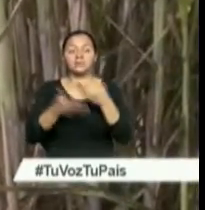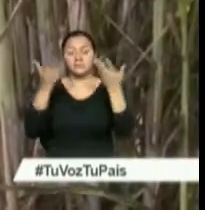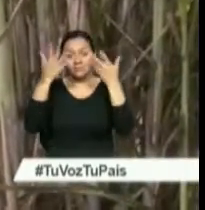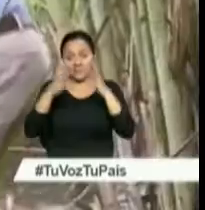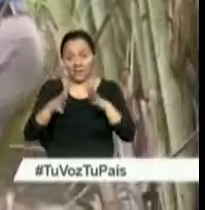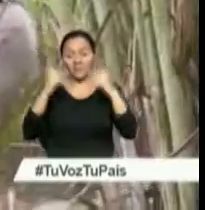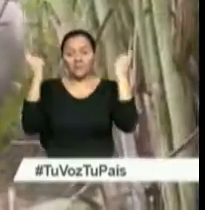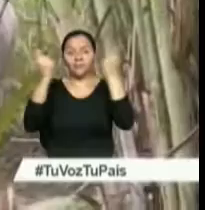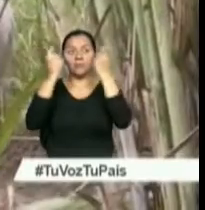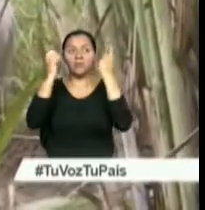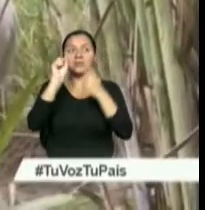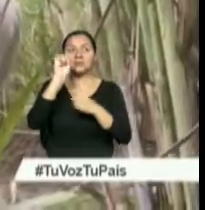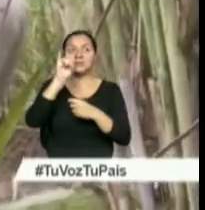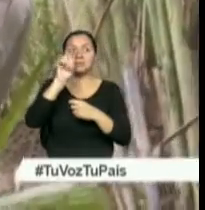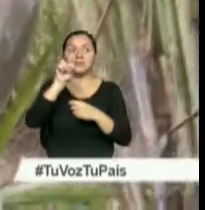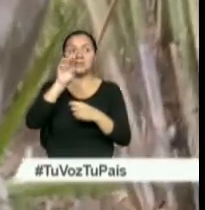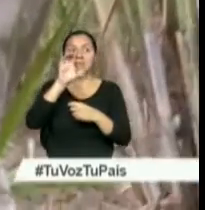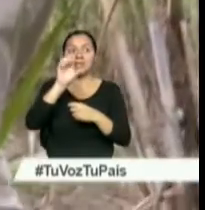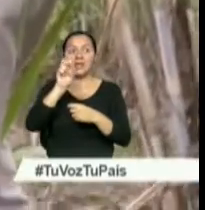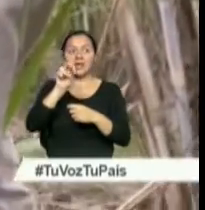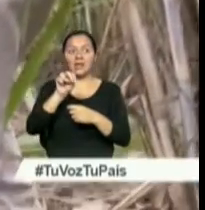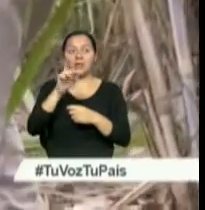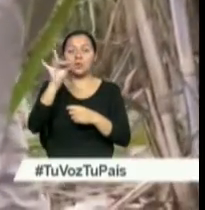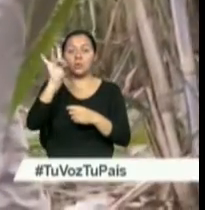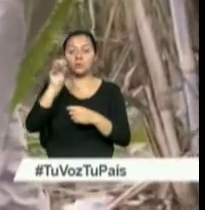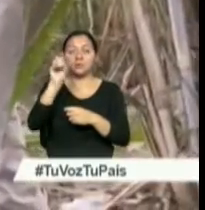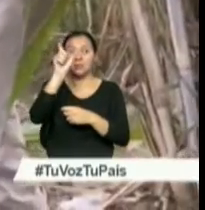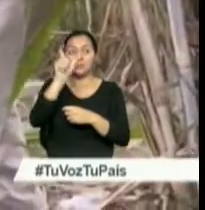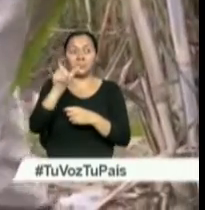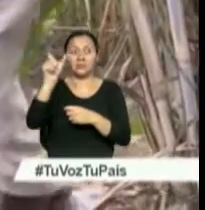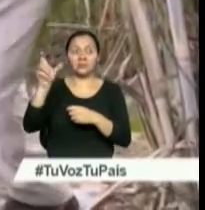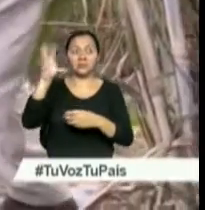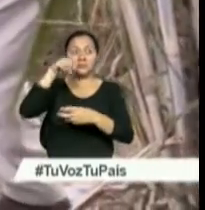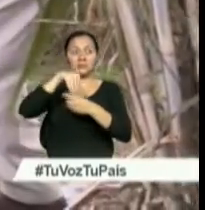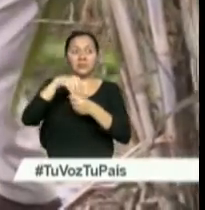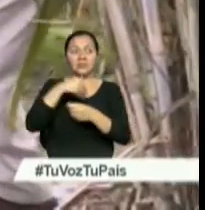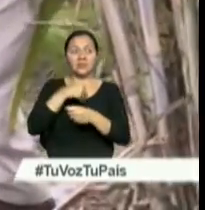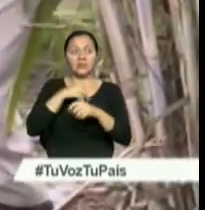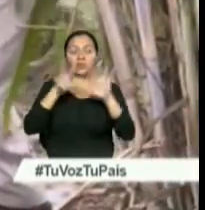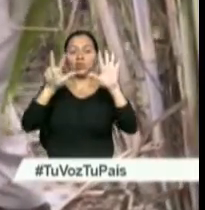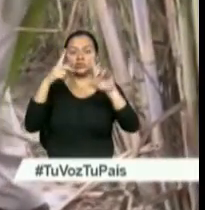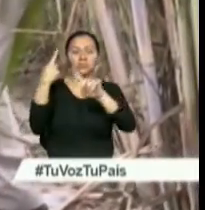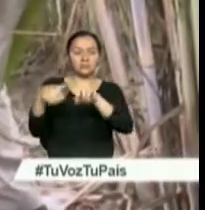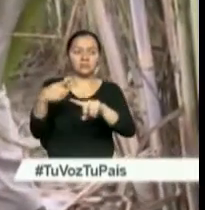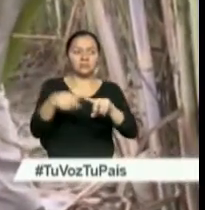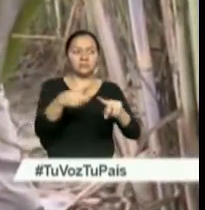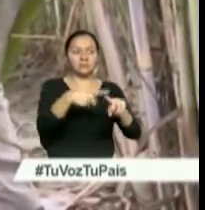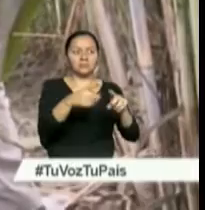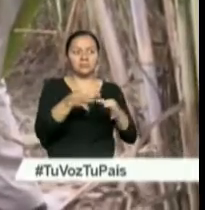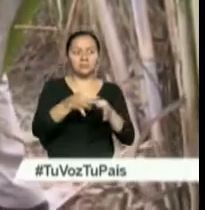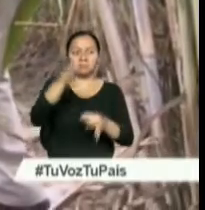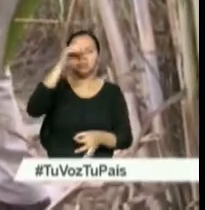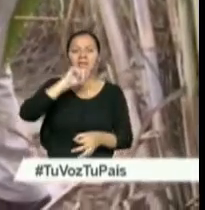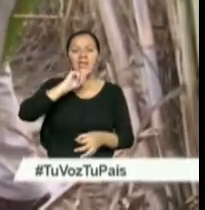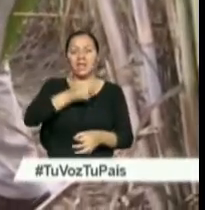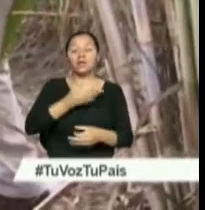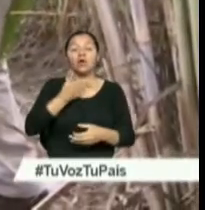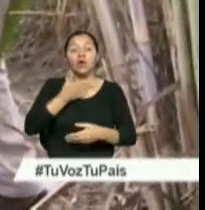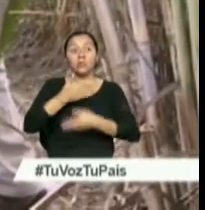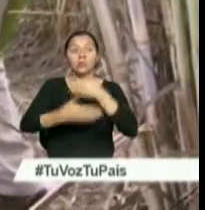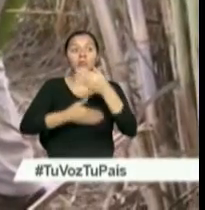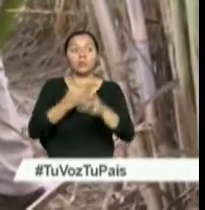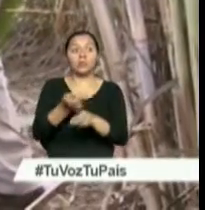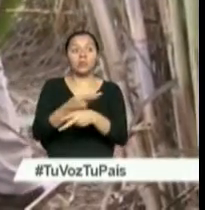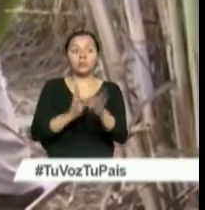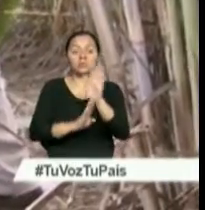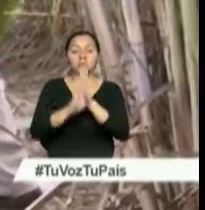la Fundación Sincae, conformada por 80 personas, ha desarrollado 8 variedades mejoradas de caña que hoy están en producción y